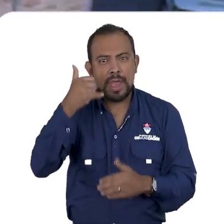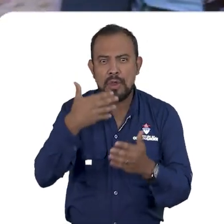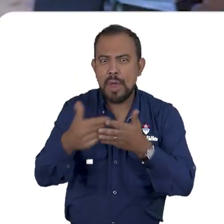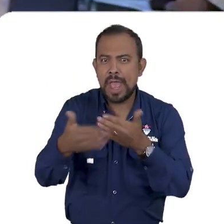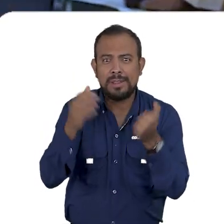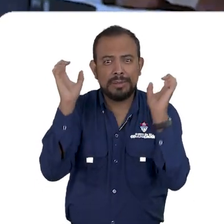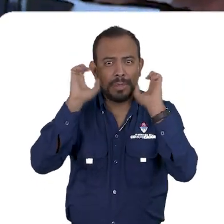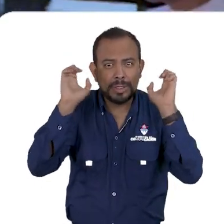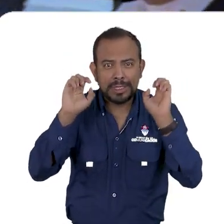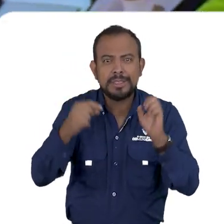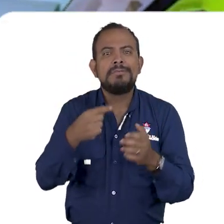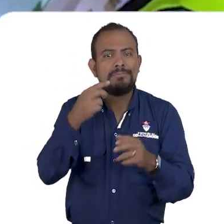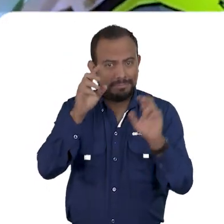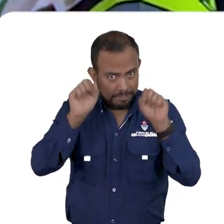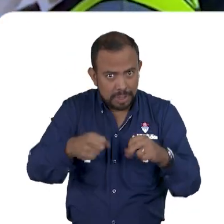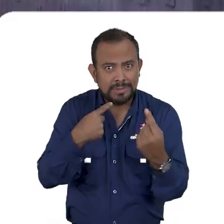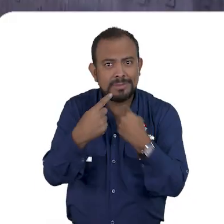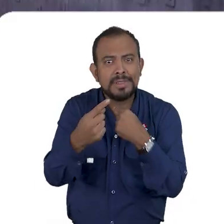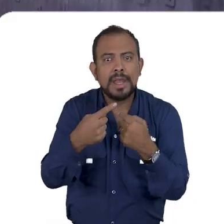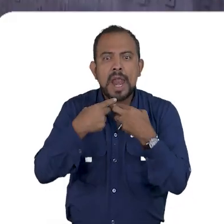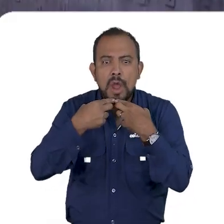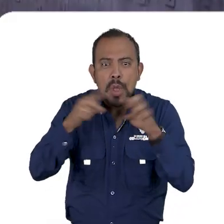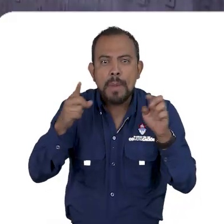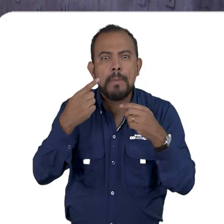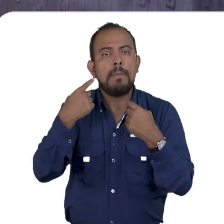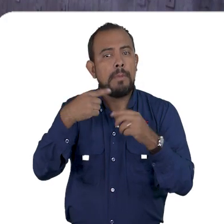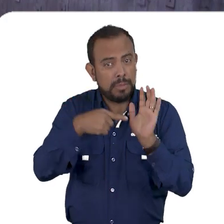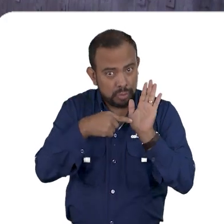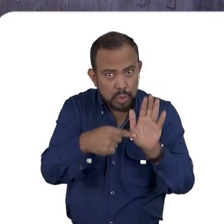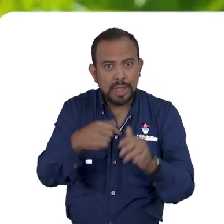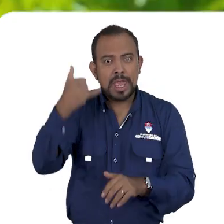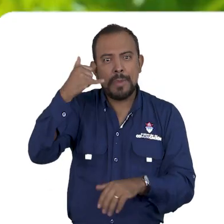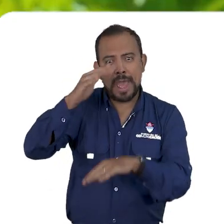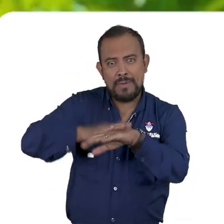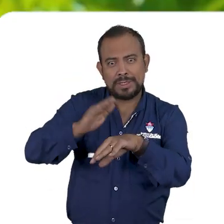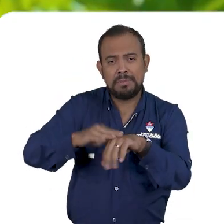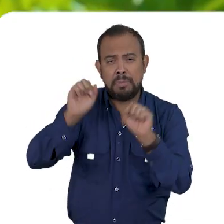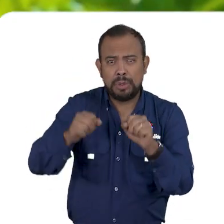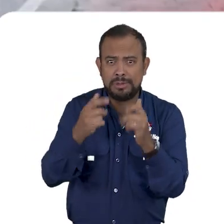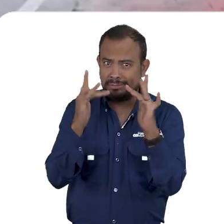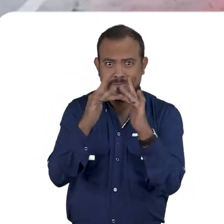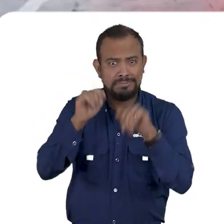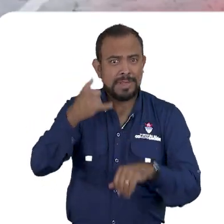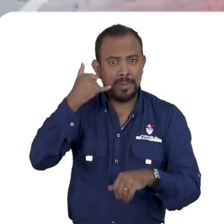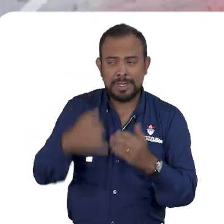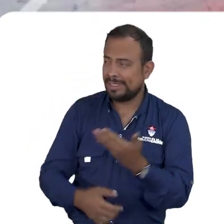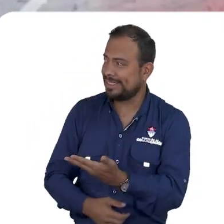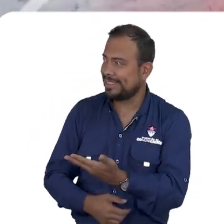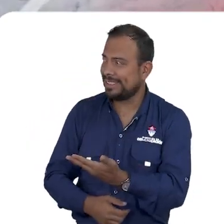que ocurra en la vía pública. Por ello, ponemos a su disposición los teléfonos 1551 o